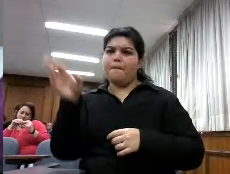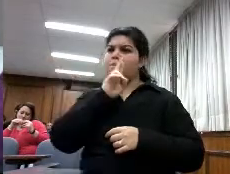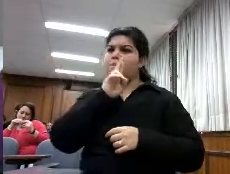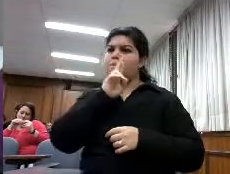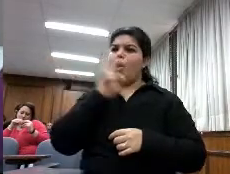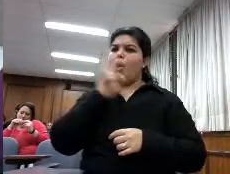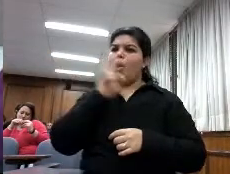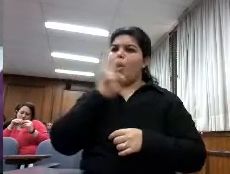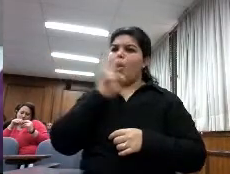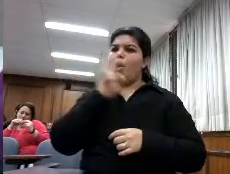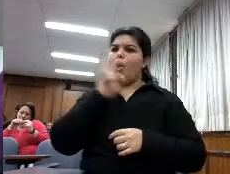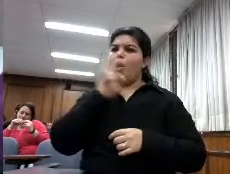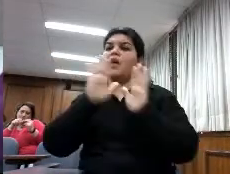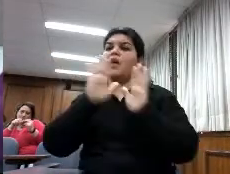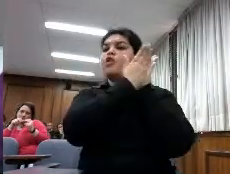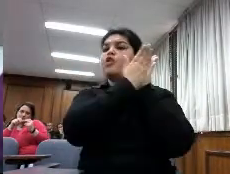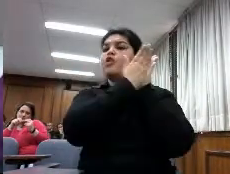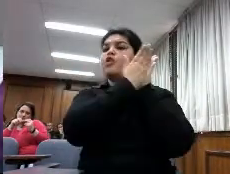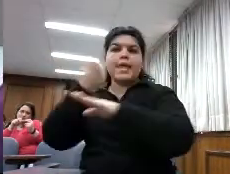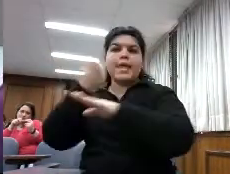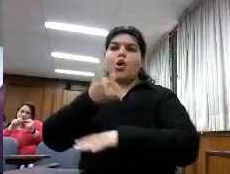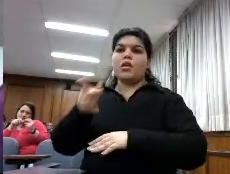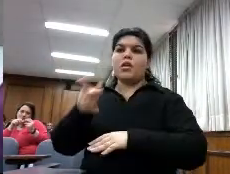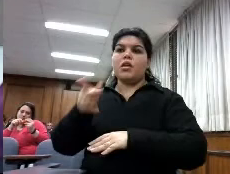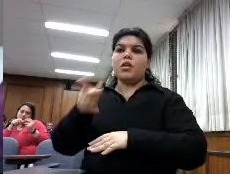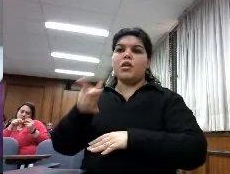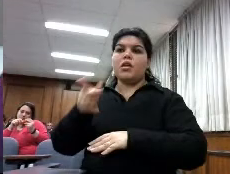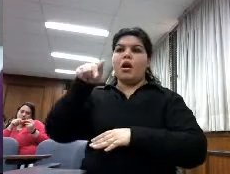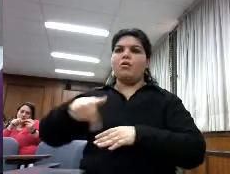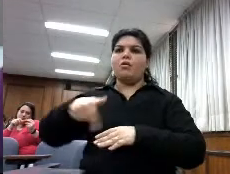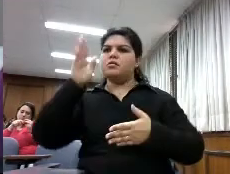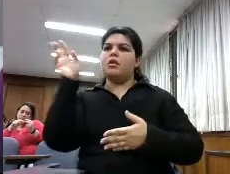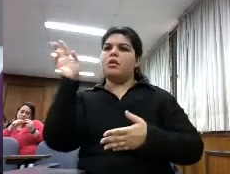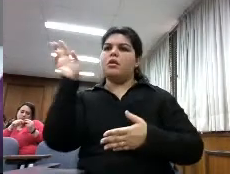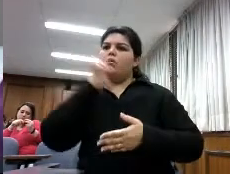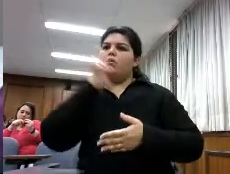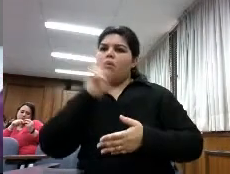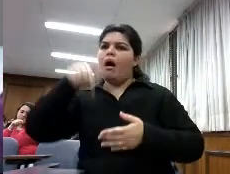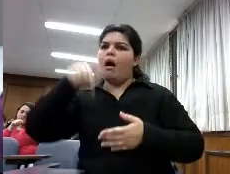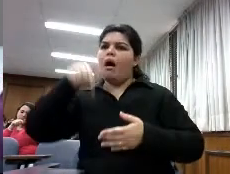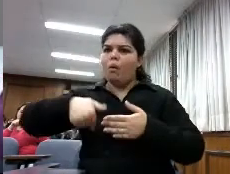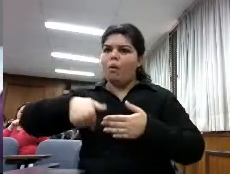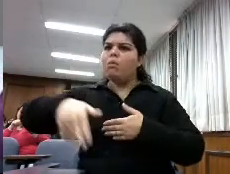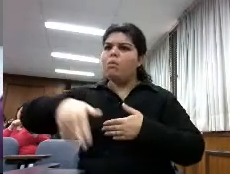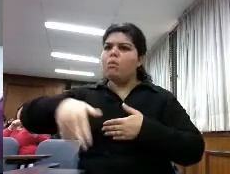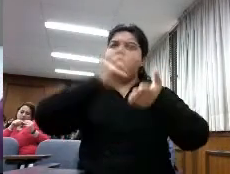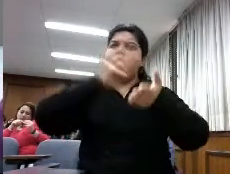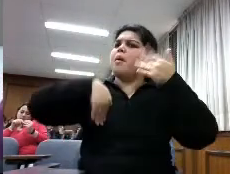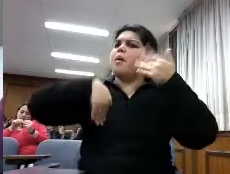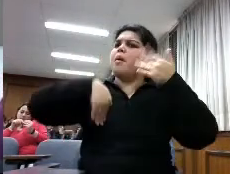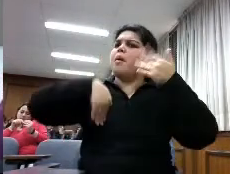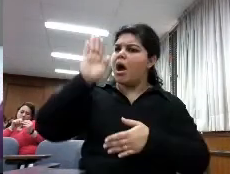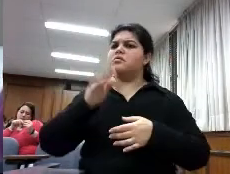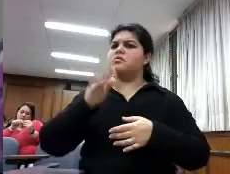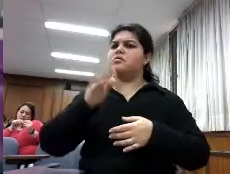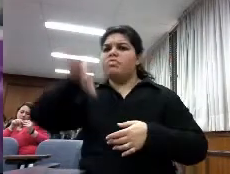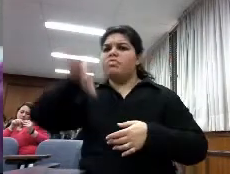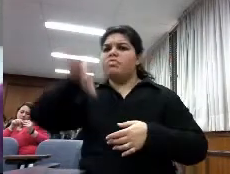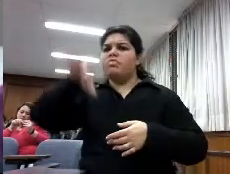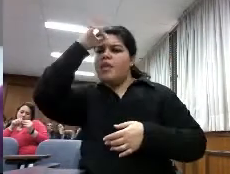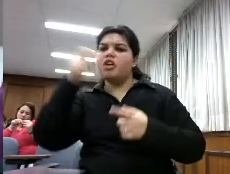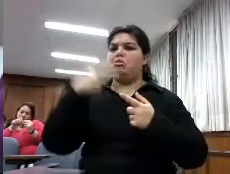ahora mismo es mucho más lectora asiste más a cuestiones de tipo de teatro de arte